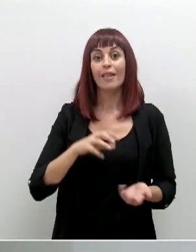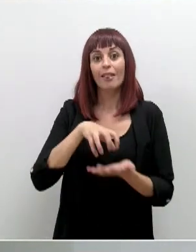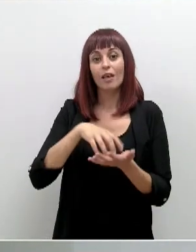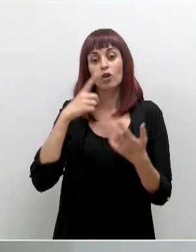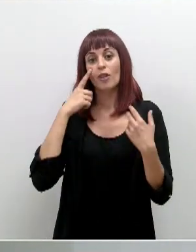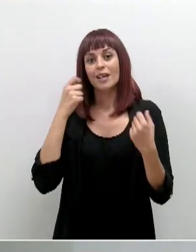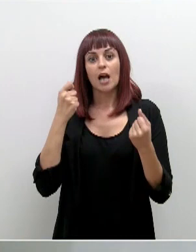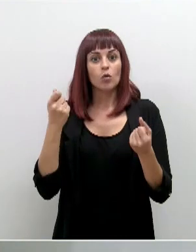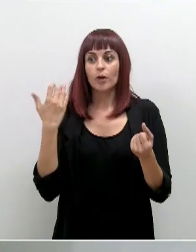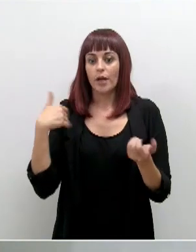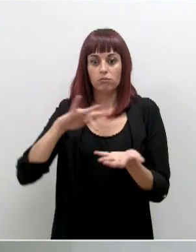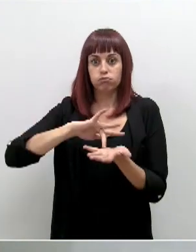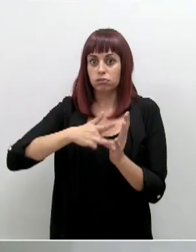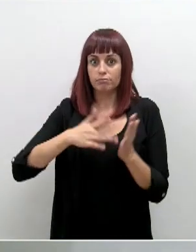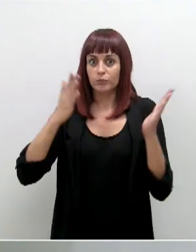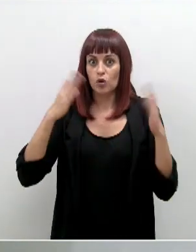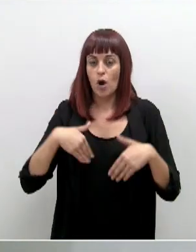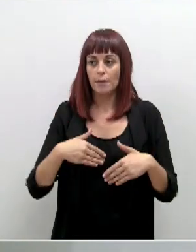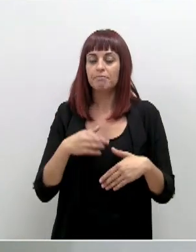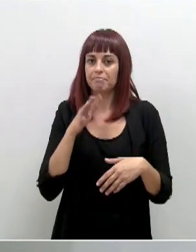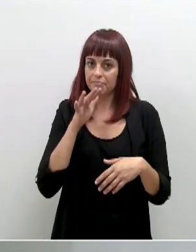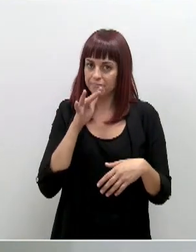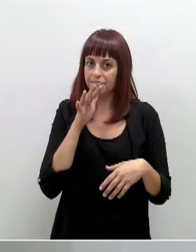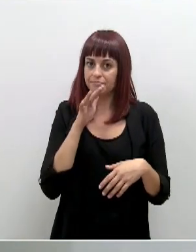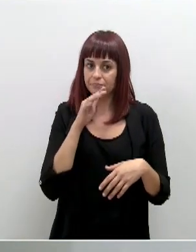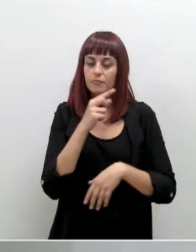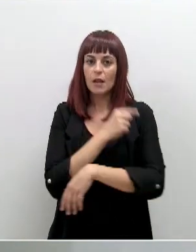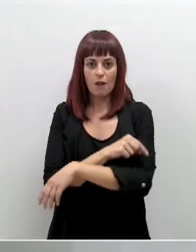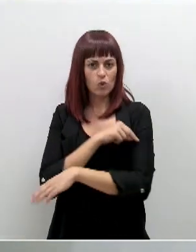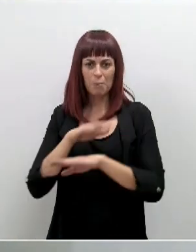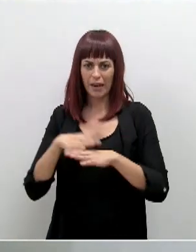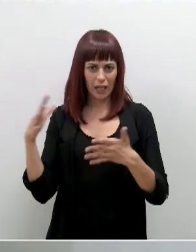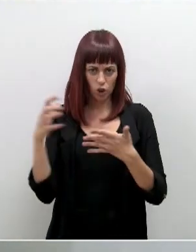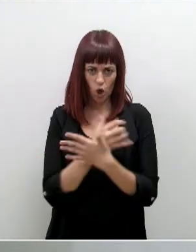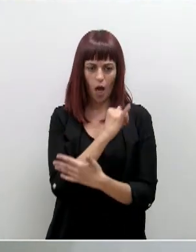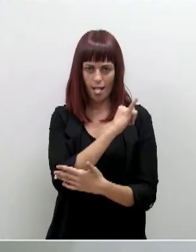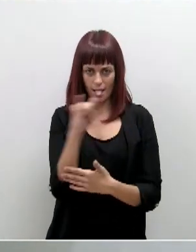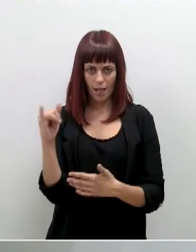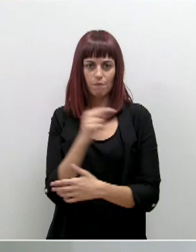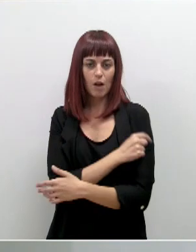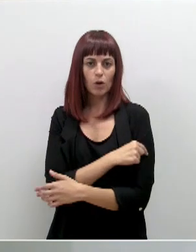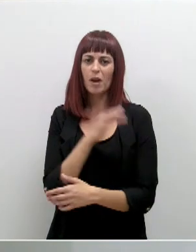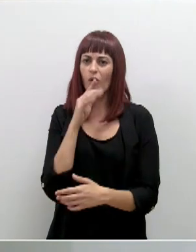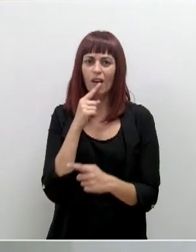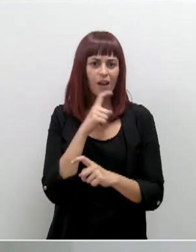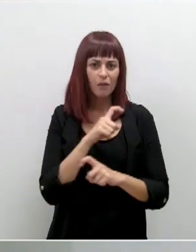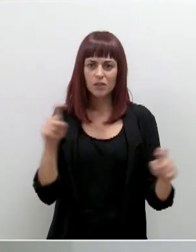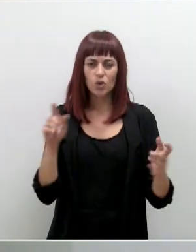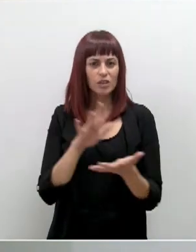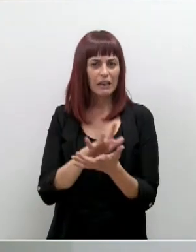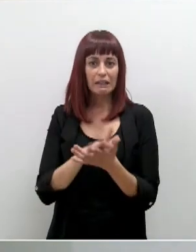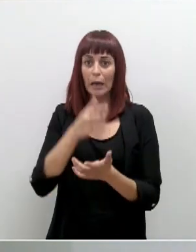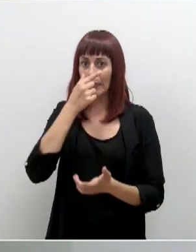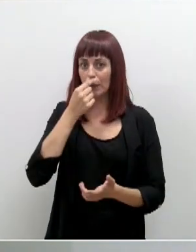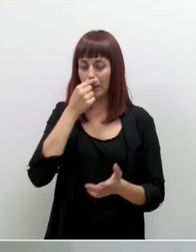salud que ya se haya desabastecido. Estamos pues mandándole vacunas para que todo el mundo tenga. Pero yo creo que ahora mismo lo que hay trasladar es tranquilidad. No hay gripe